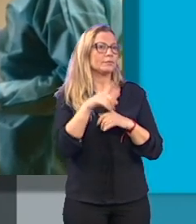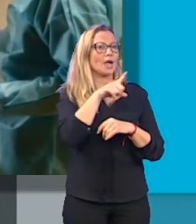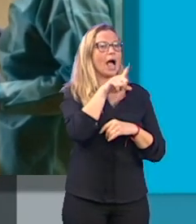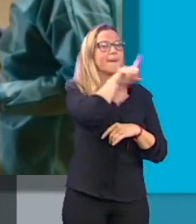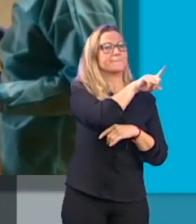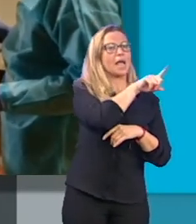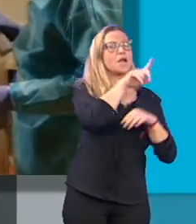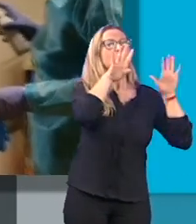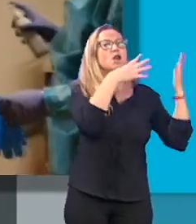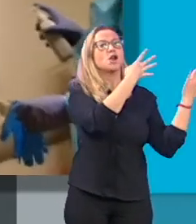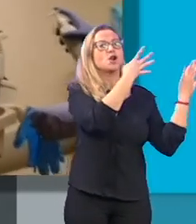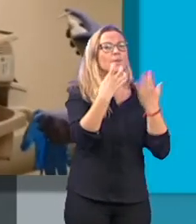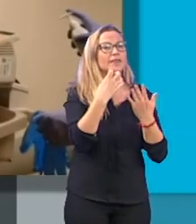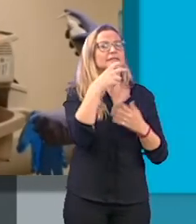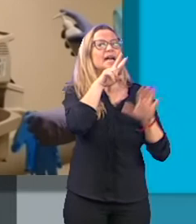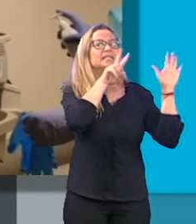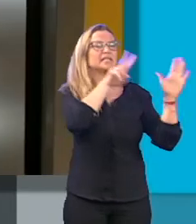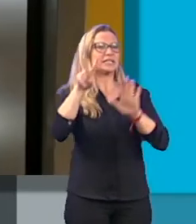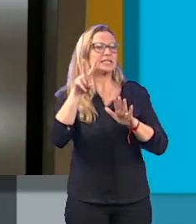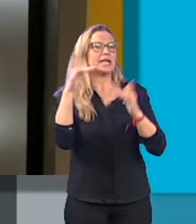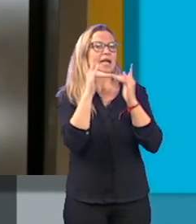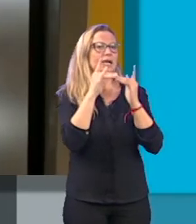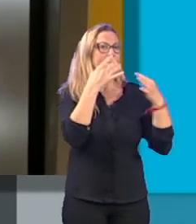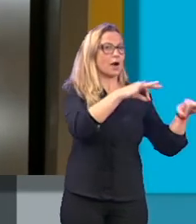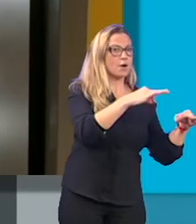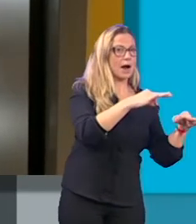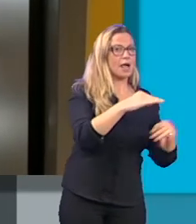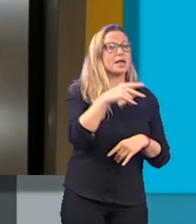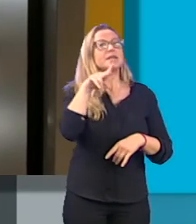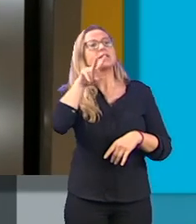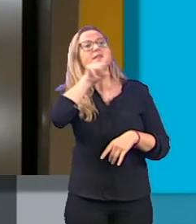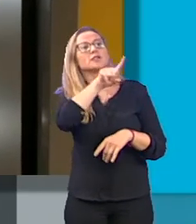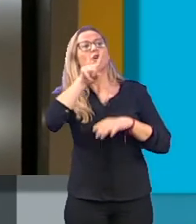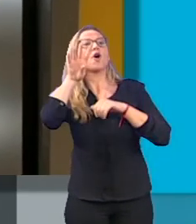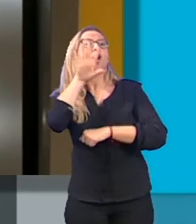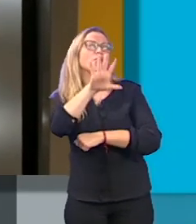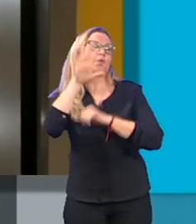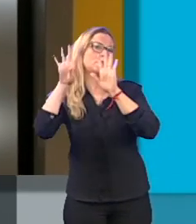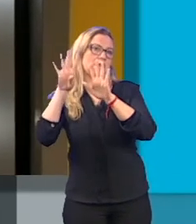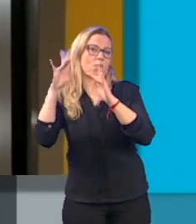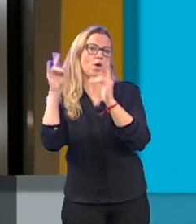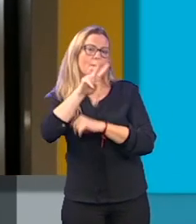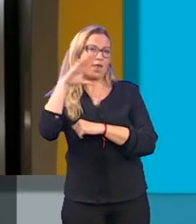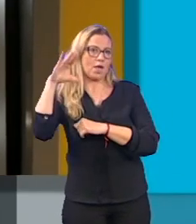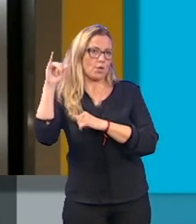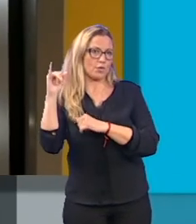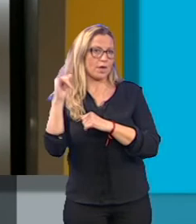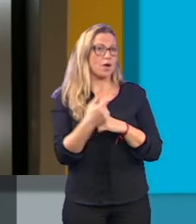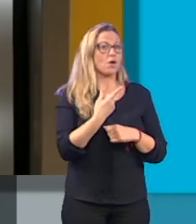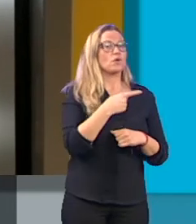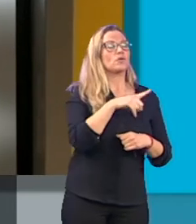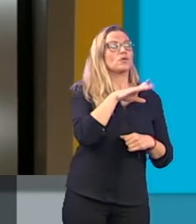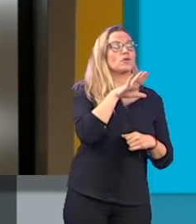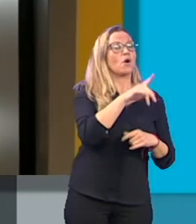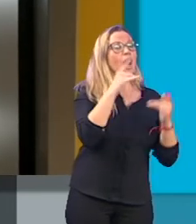.977 camas convencionales y 259 de UCI. Por otro lado, con el 12,52% de